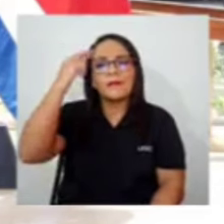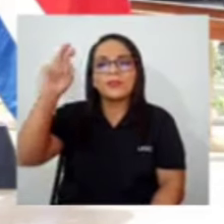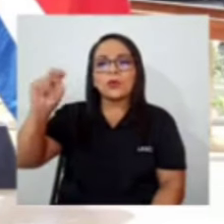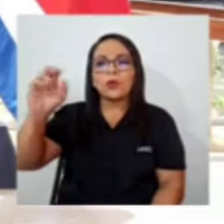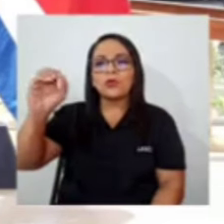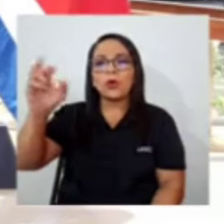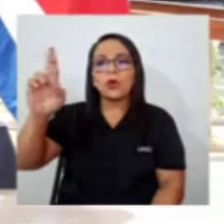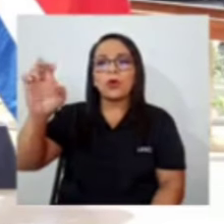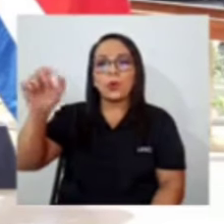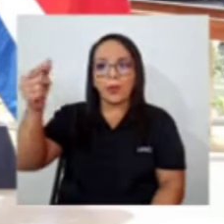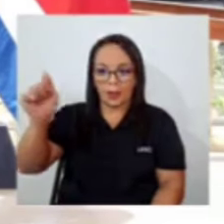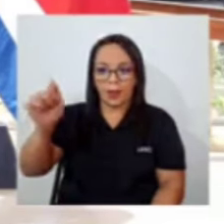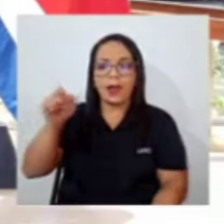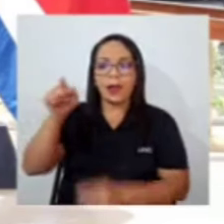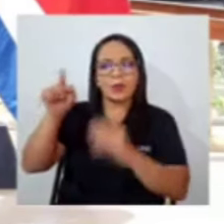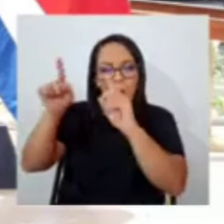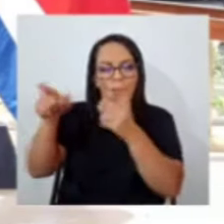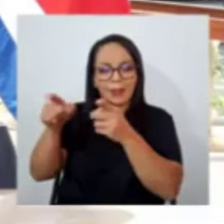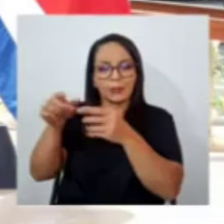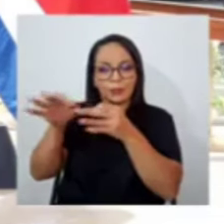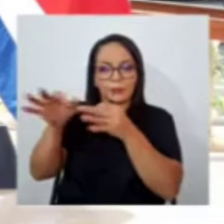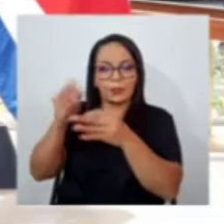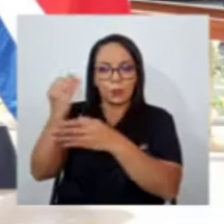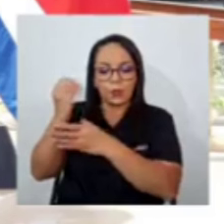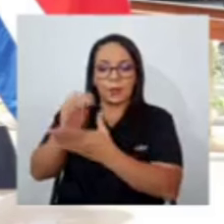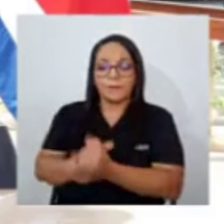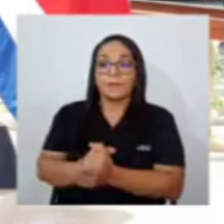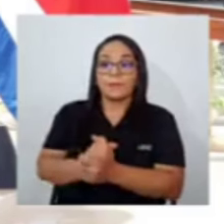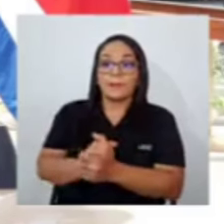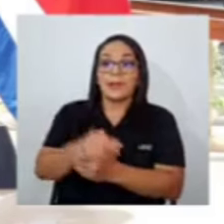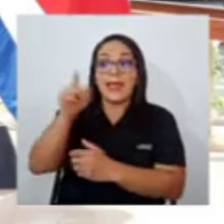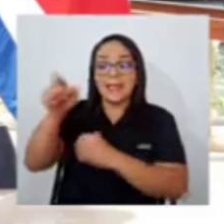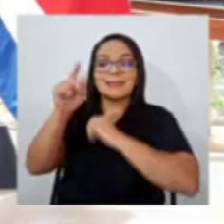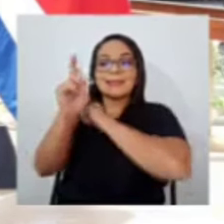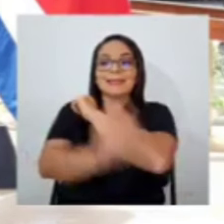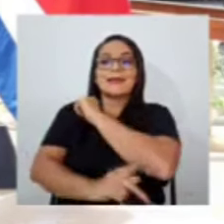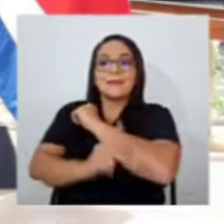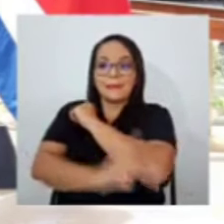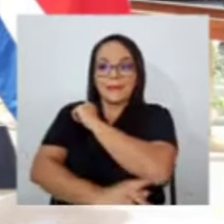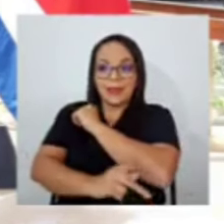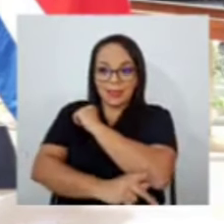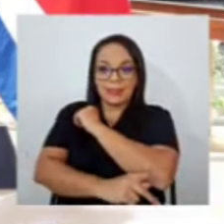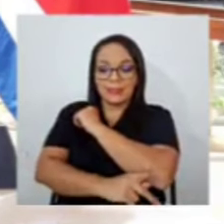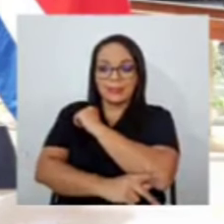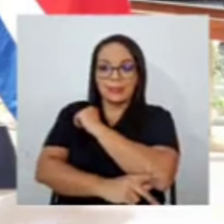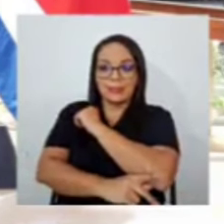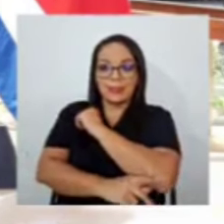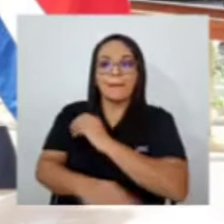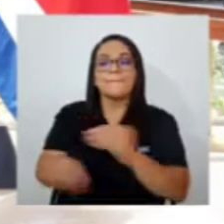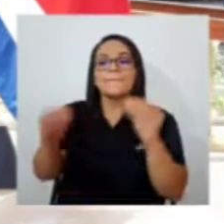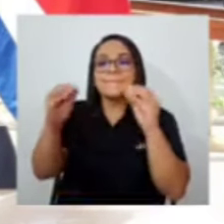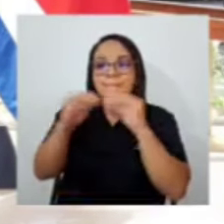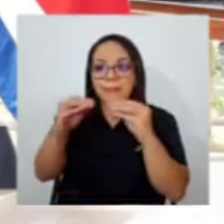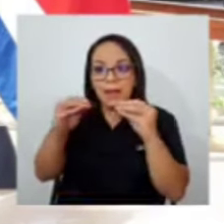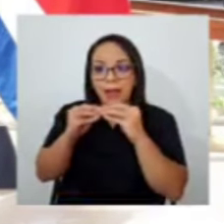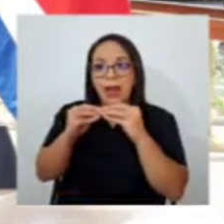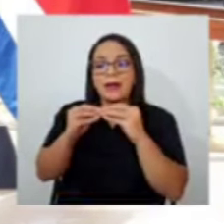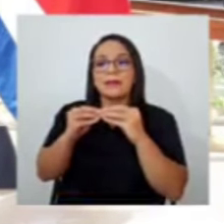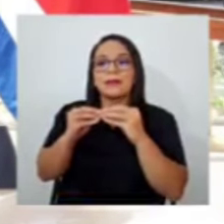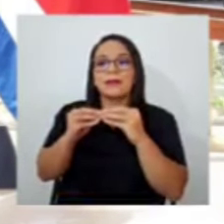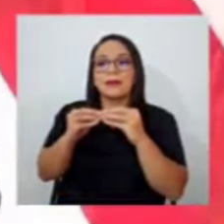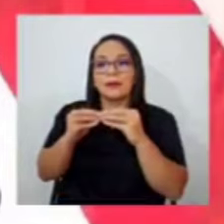paréntesis, don Franz. Porque es el país que ha generado más riqueza per